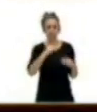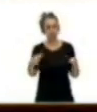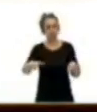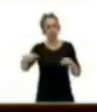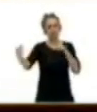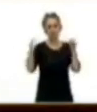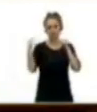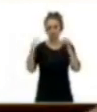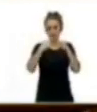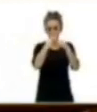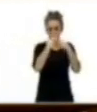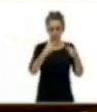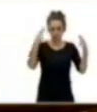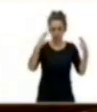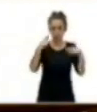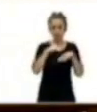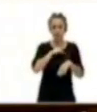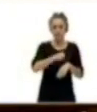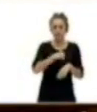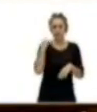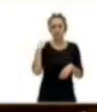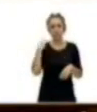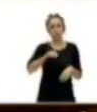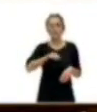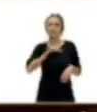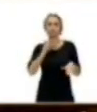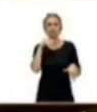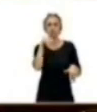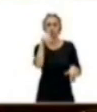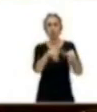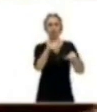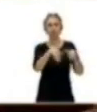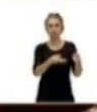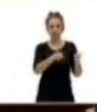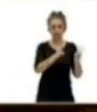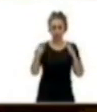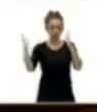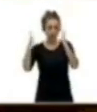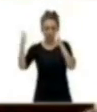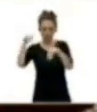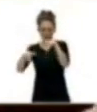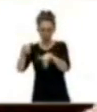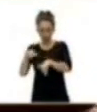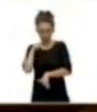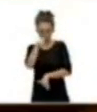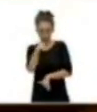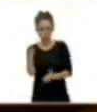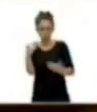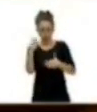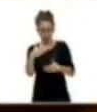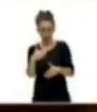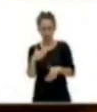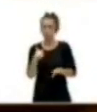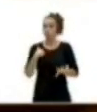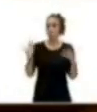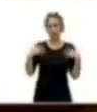democrático no se le despertara a usted durante la campaña electoral. Celebro que hoy, aquí, democráticamente,